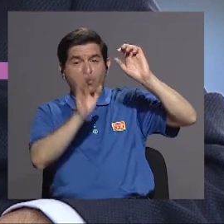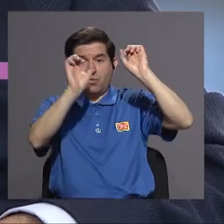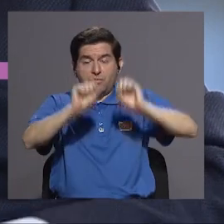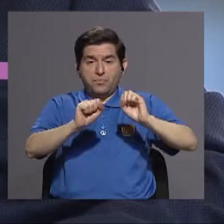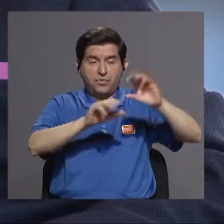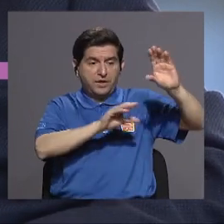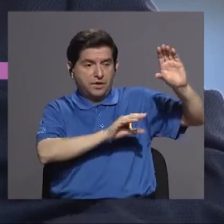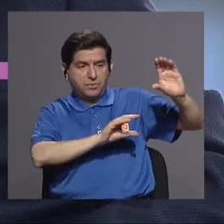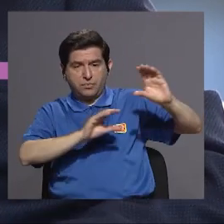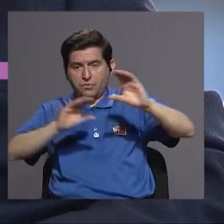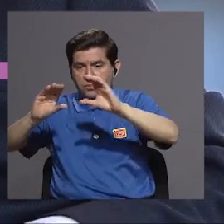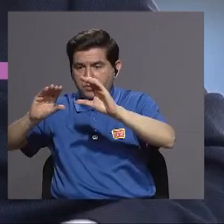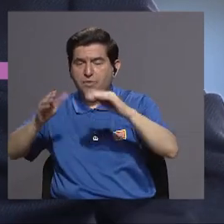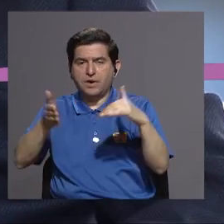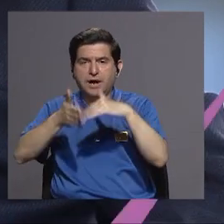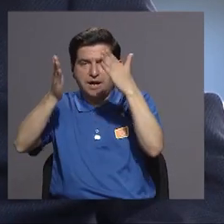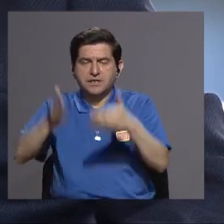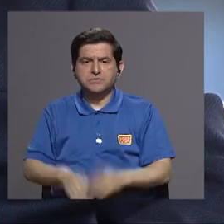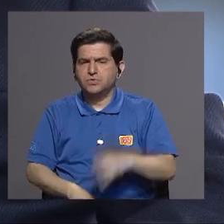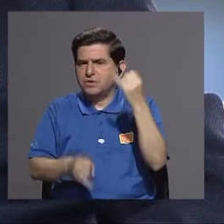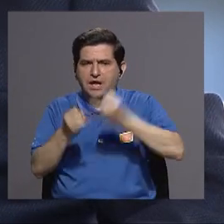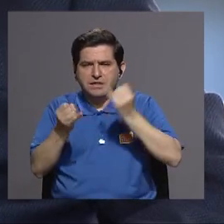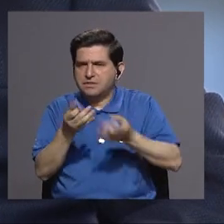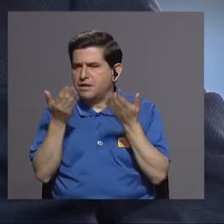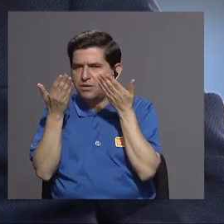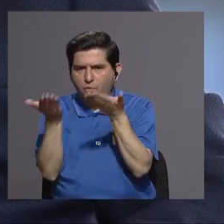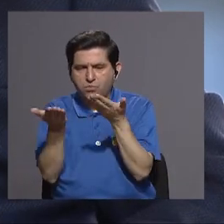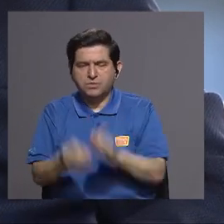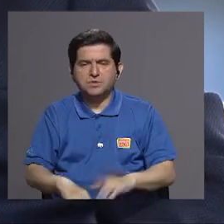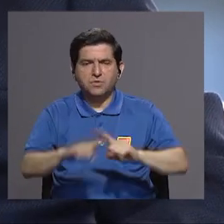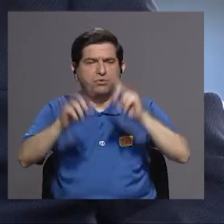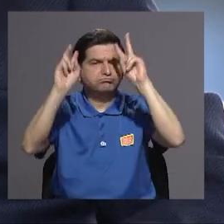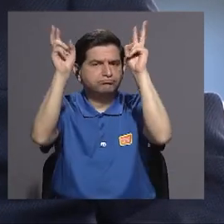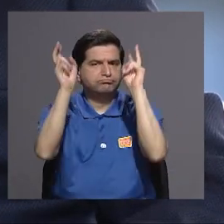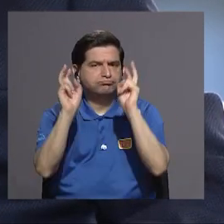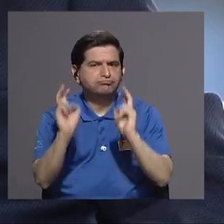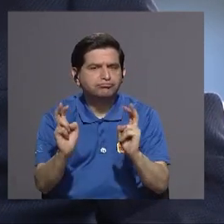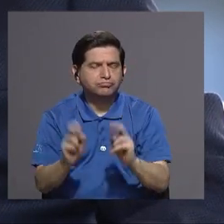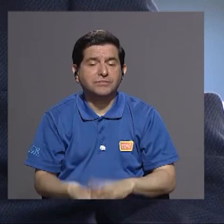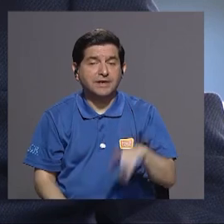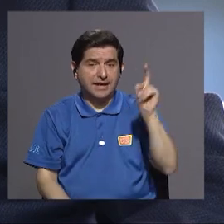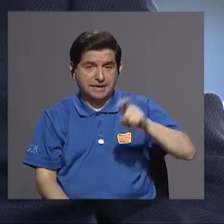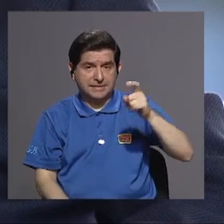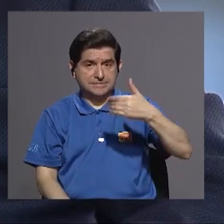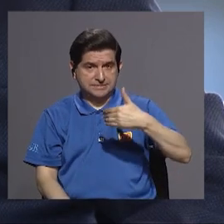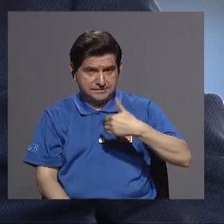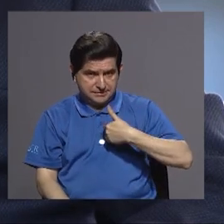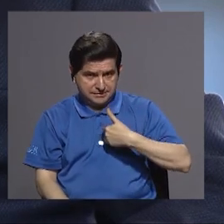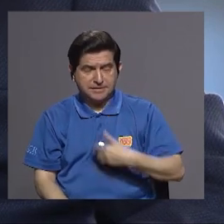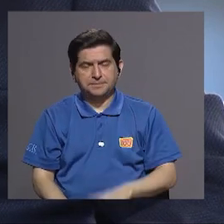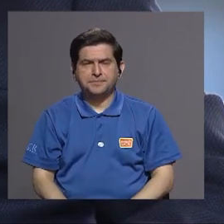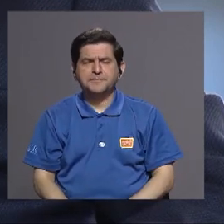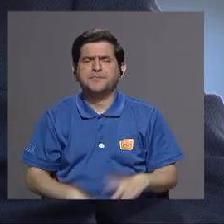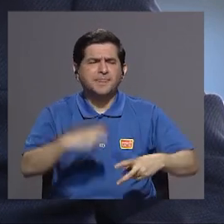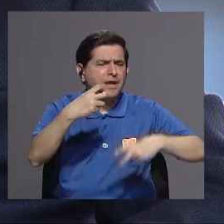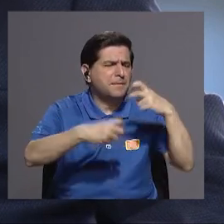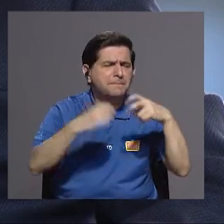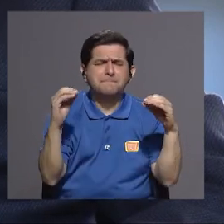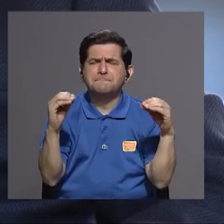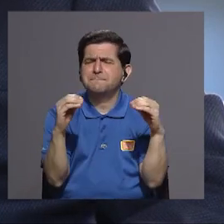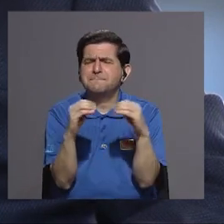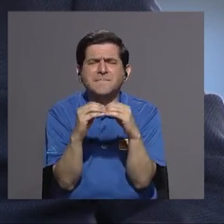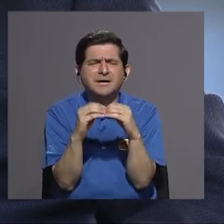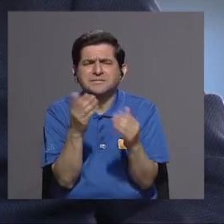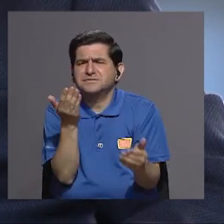poner y darle al estudiante lo último que hay en los temas verdad que requiere cuál es la problemática